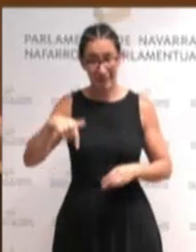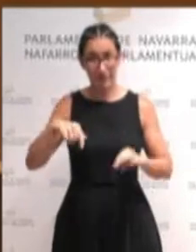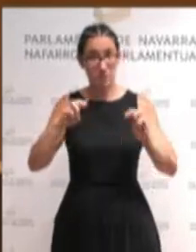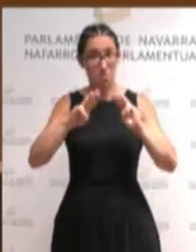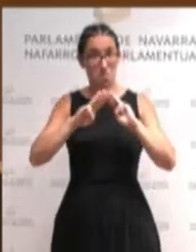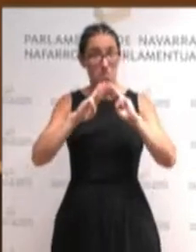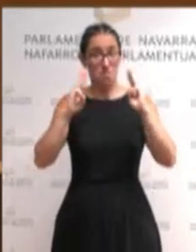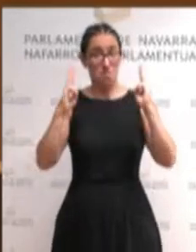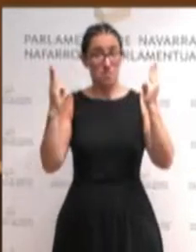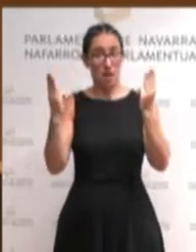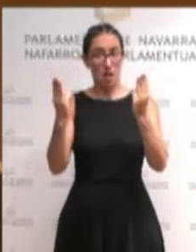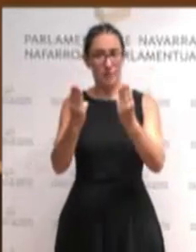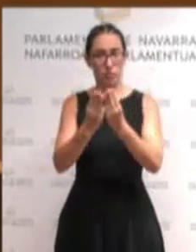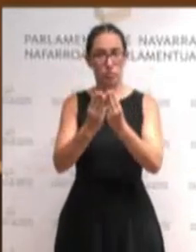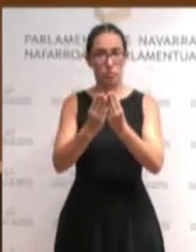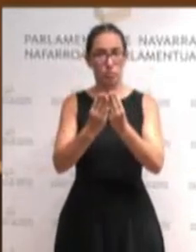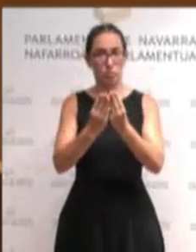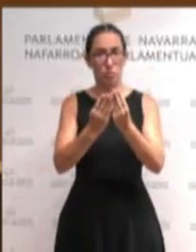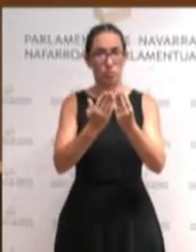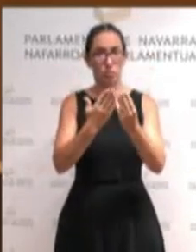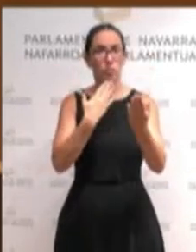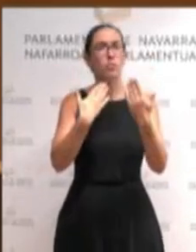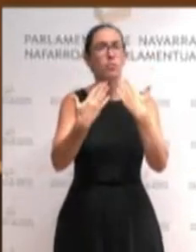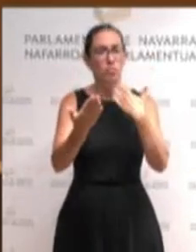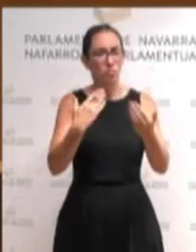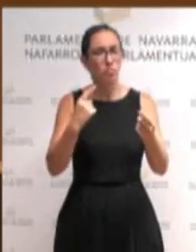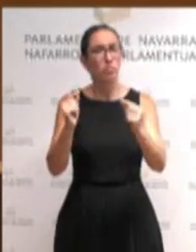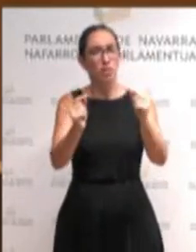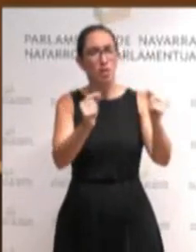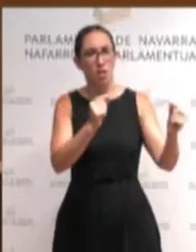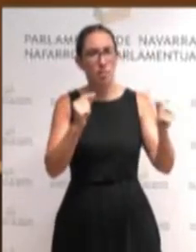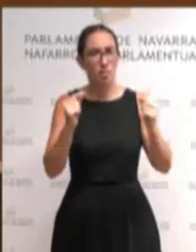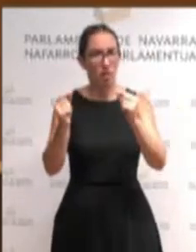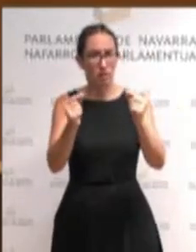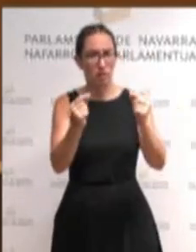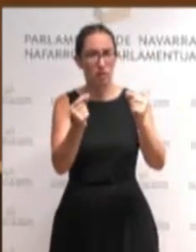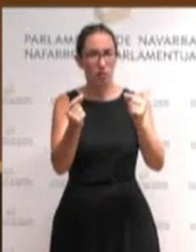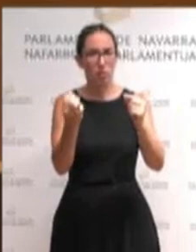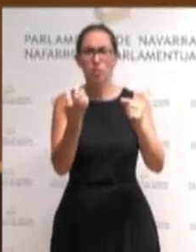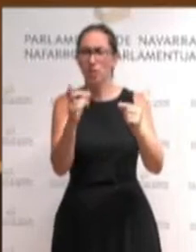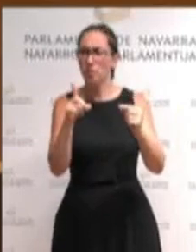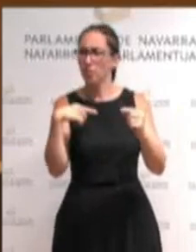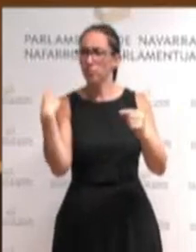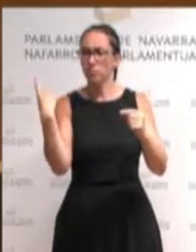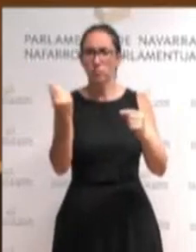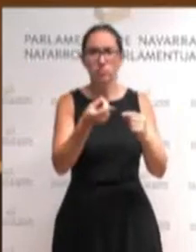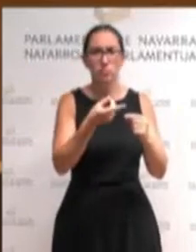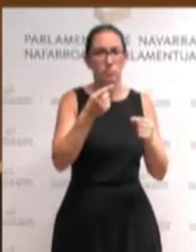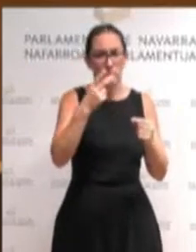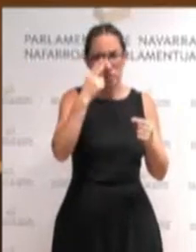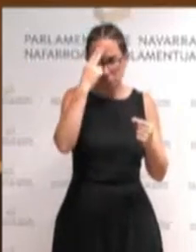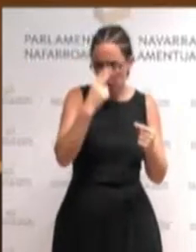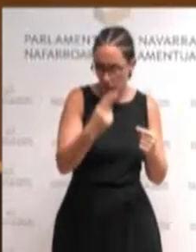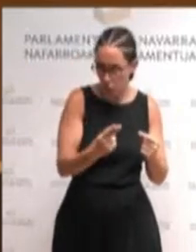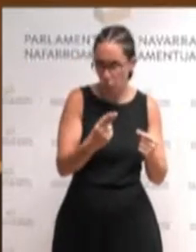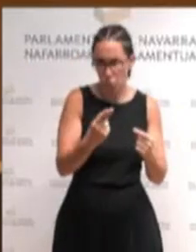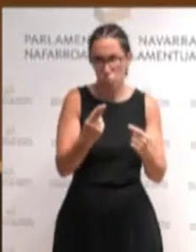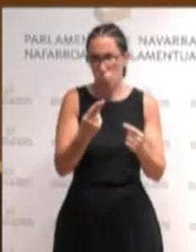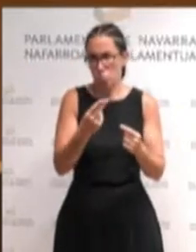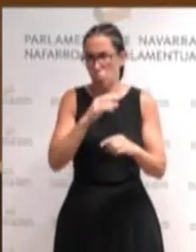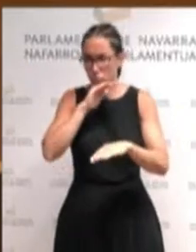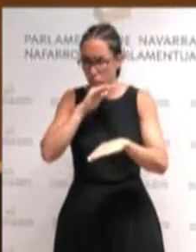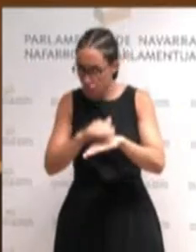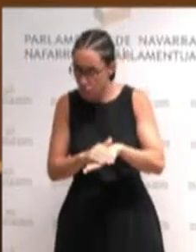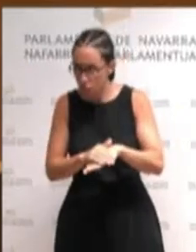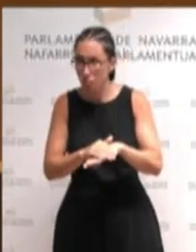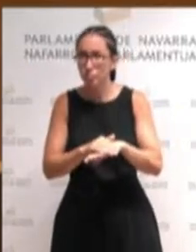límites que el respeto, la serenidad y la responsabilidad de todas aquellas cuestiones que afectan al presente